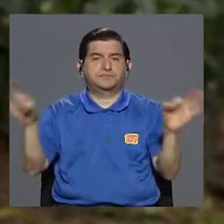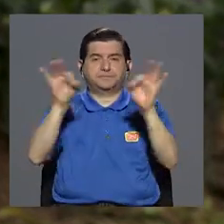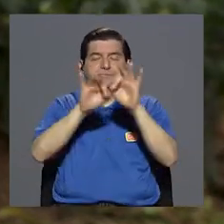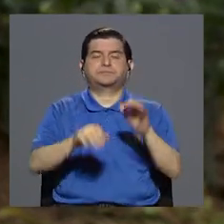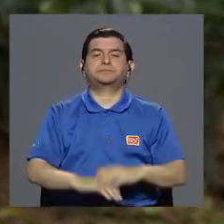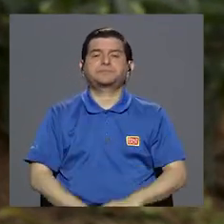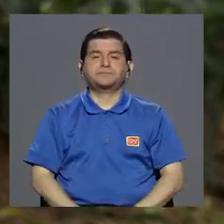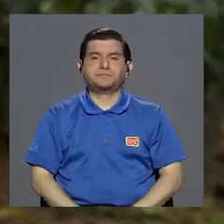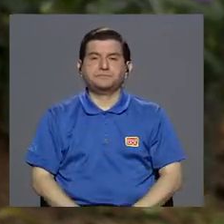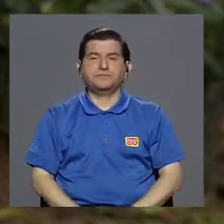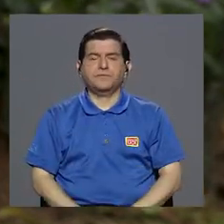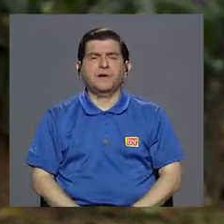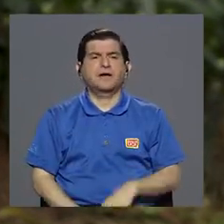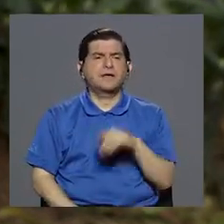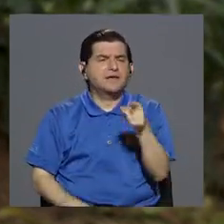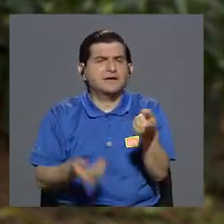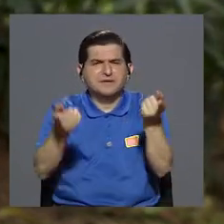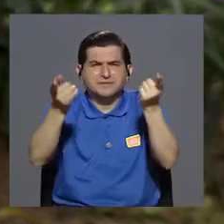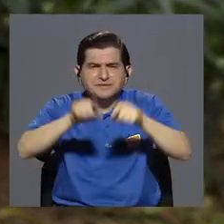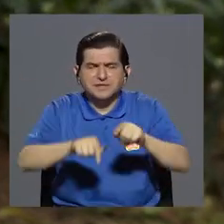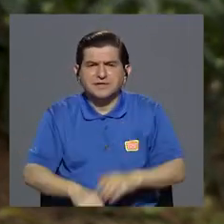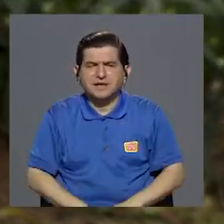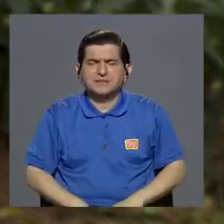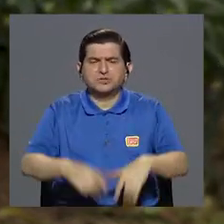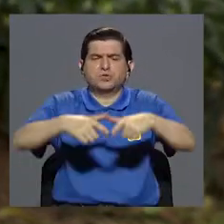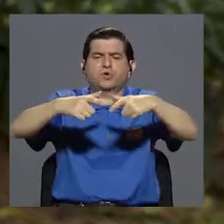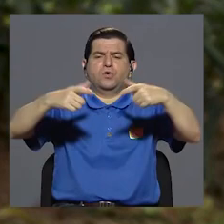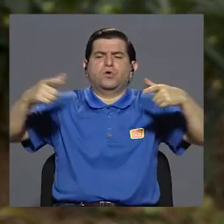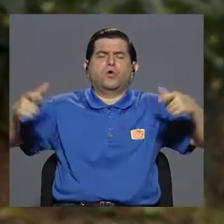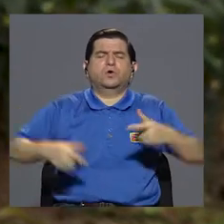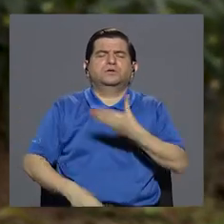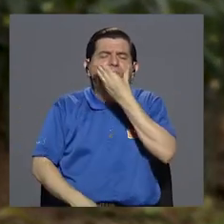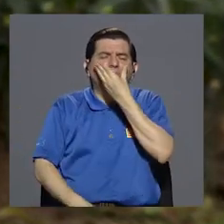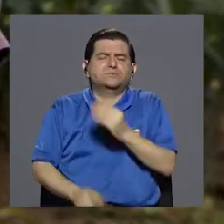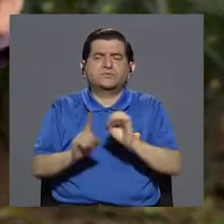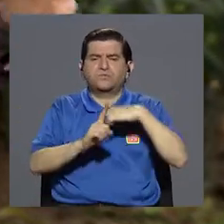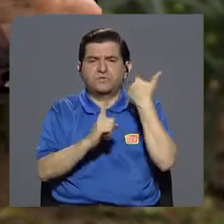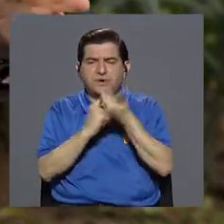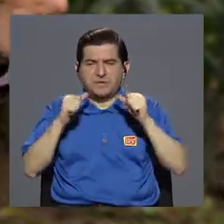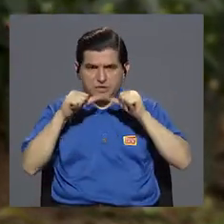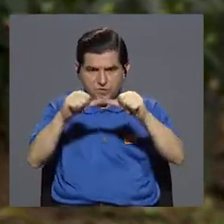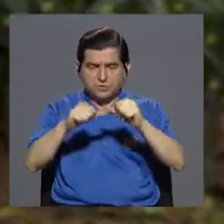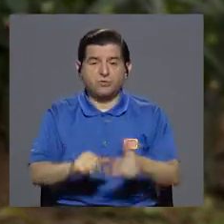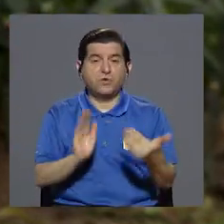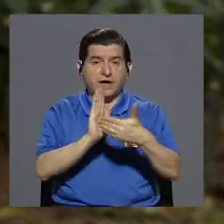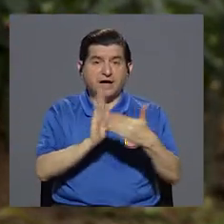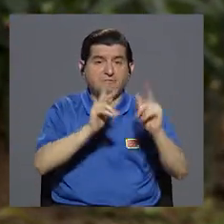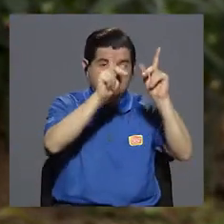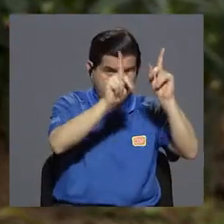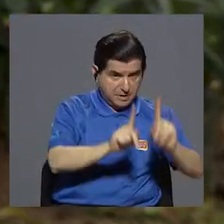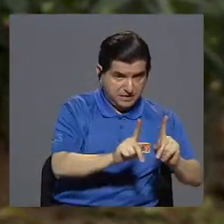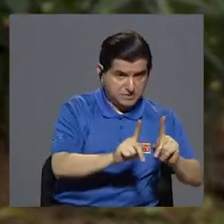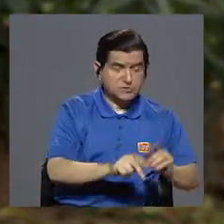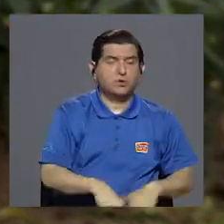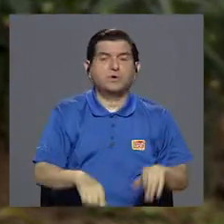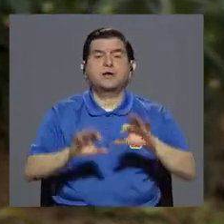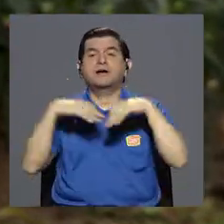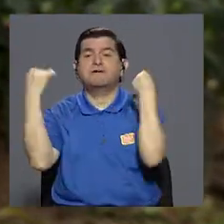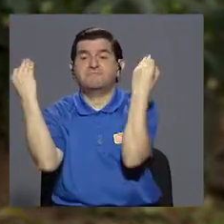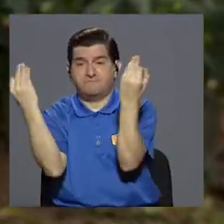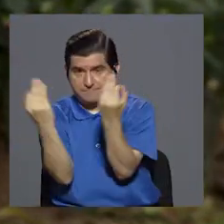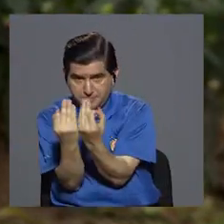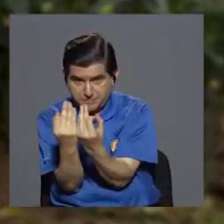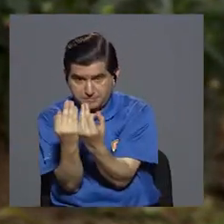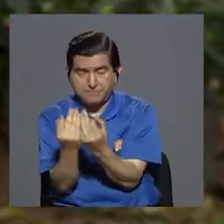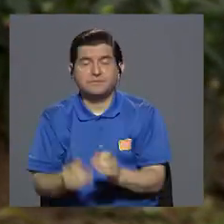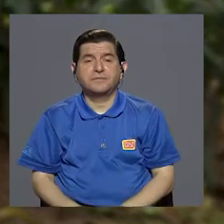grande y tiene lo que se ha denominado una onda expansiva de sufrimiento social. Es decir, afecta a la persona mordida, afecta a